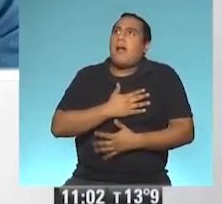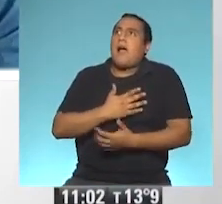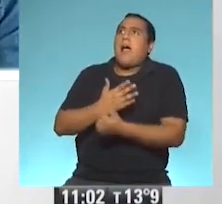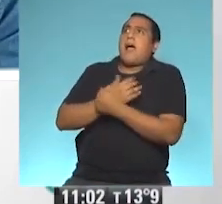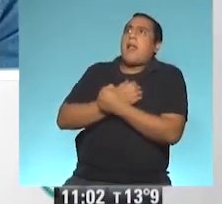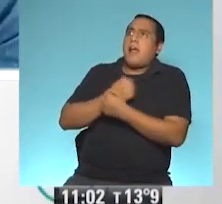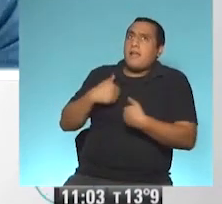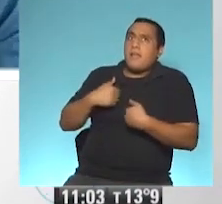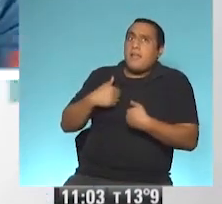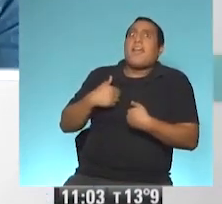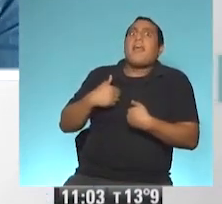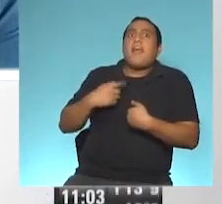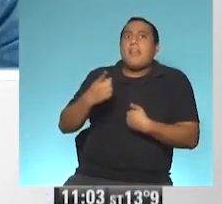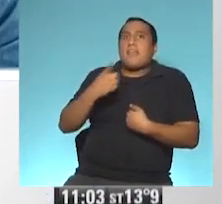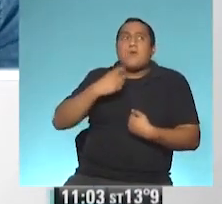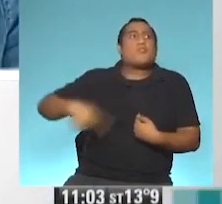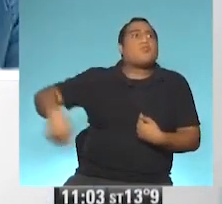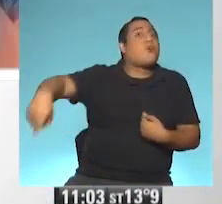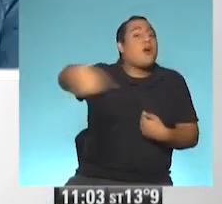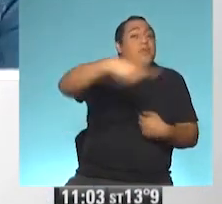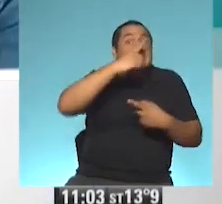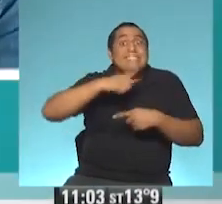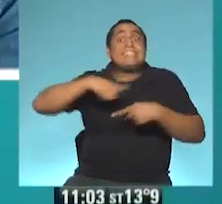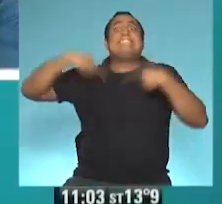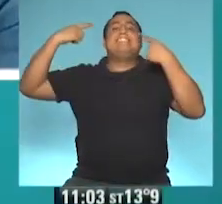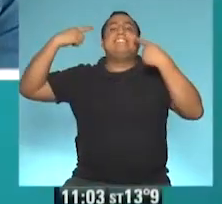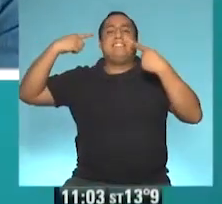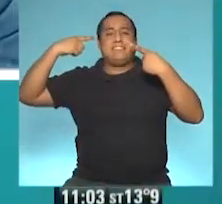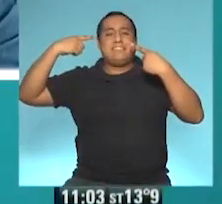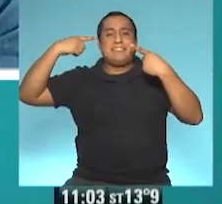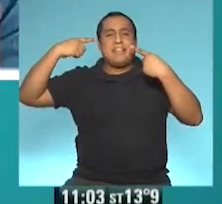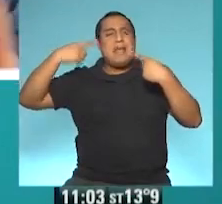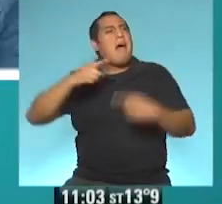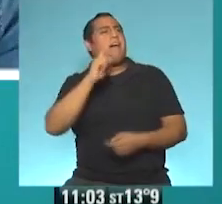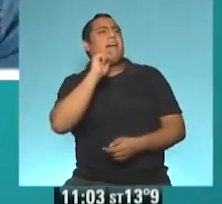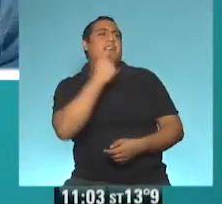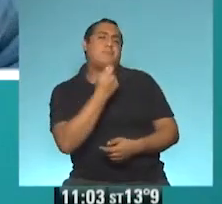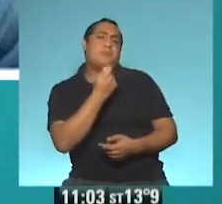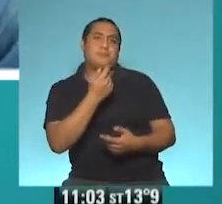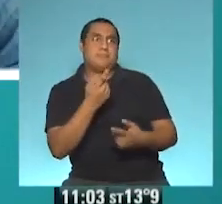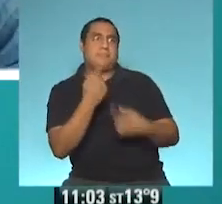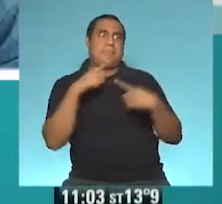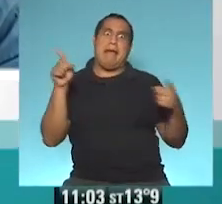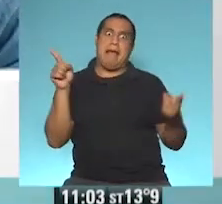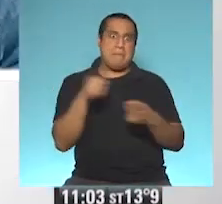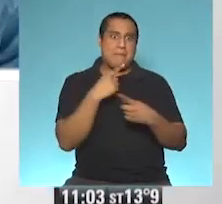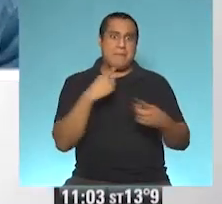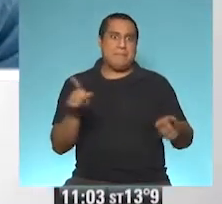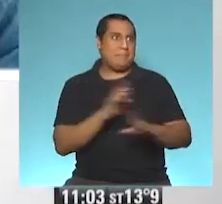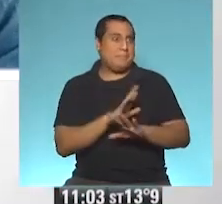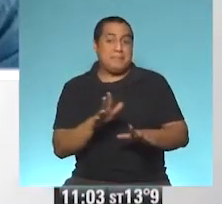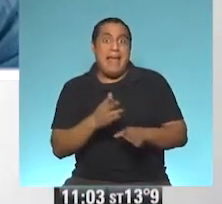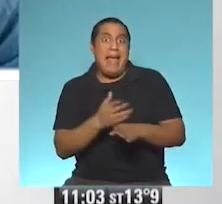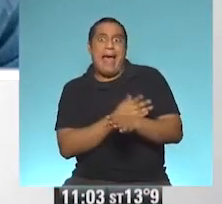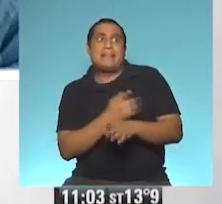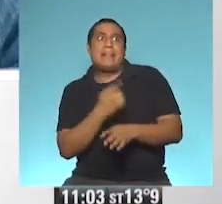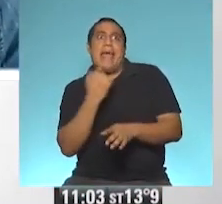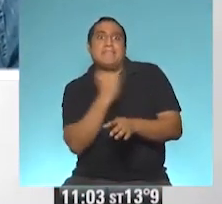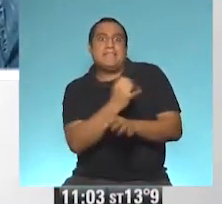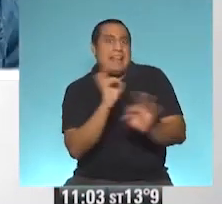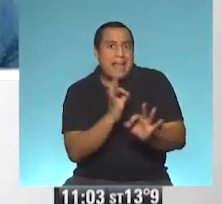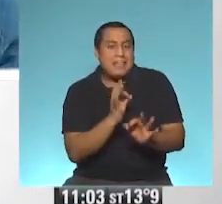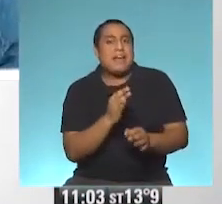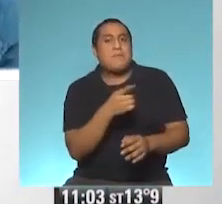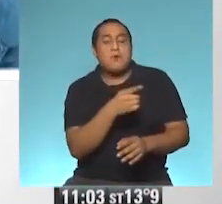sonreír. Bueno, es un... hermoso, hermoso y gracias a Capela, te lo pedimos así sin previo aviso, pero